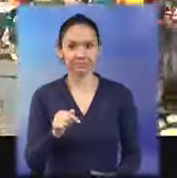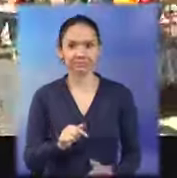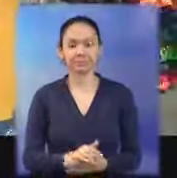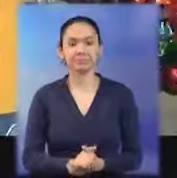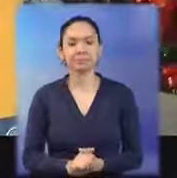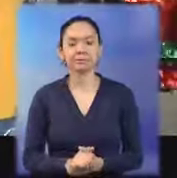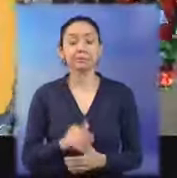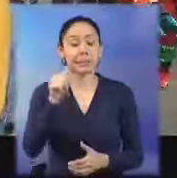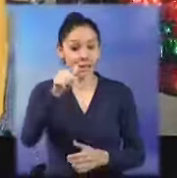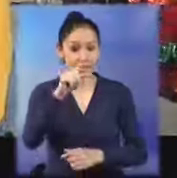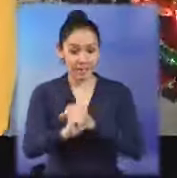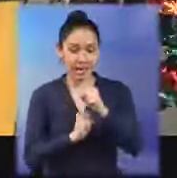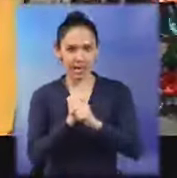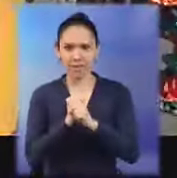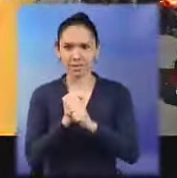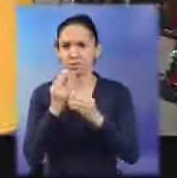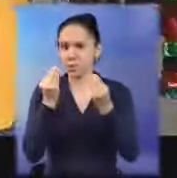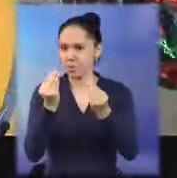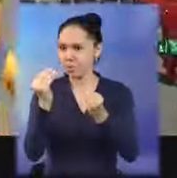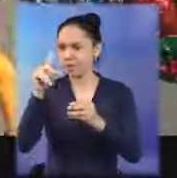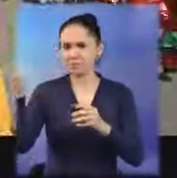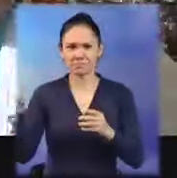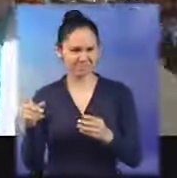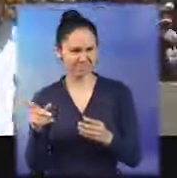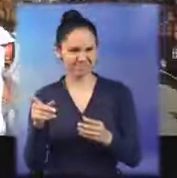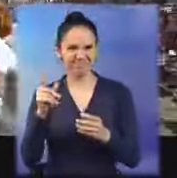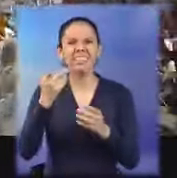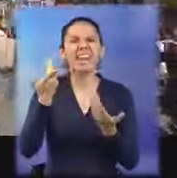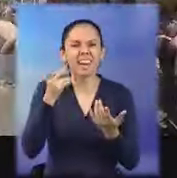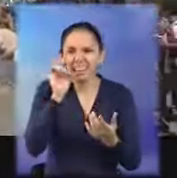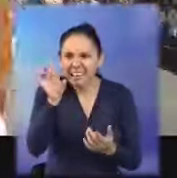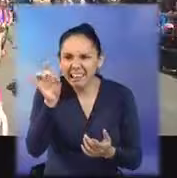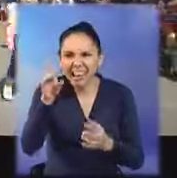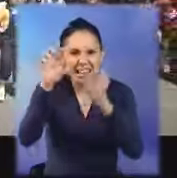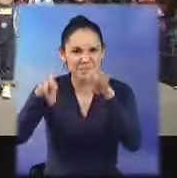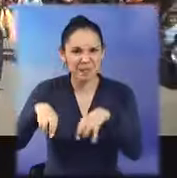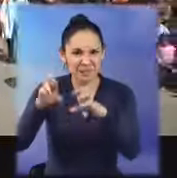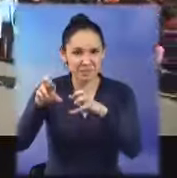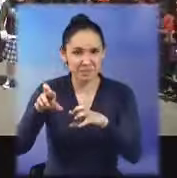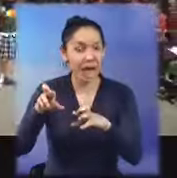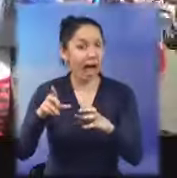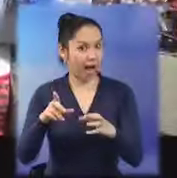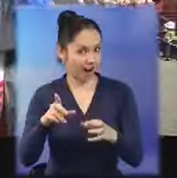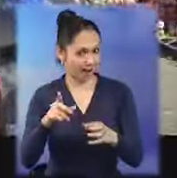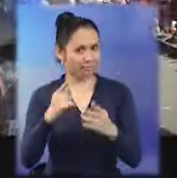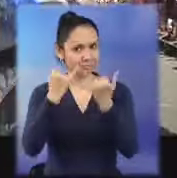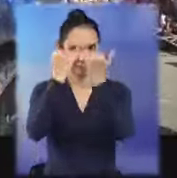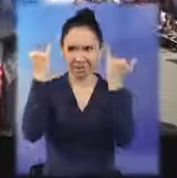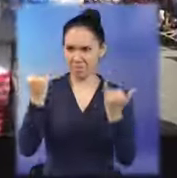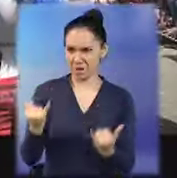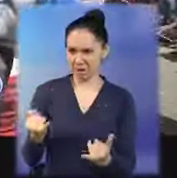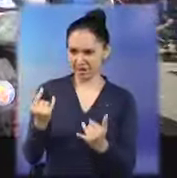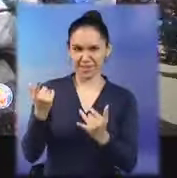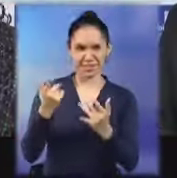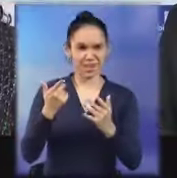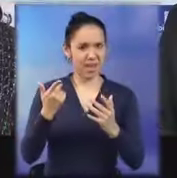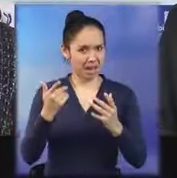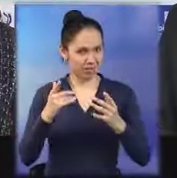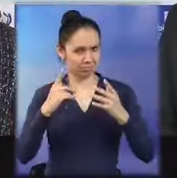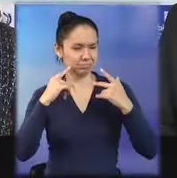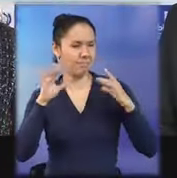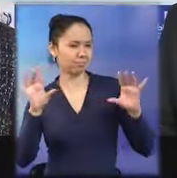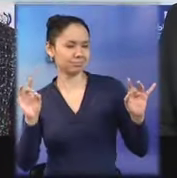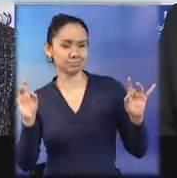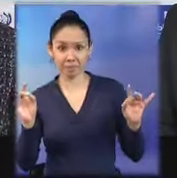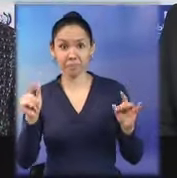Este año viene con personajes extraños, peculiares, exóticos, fuera de lo común. A